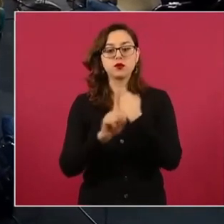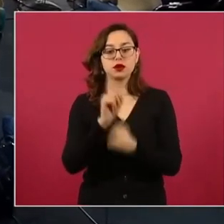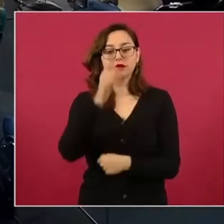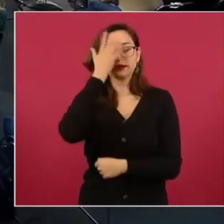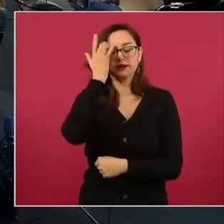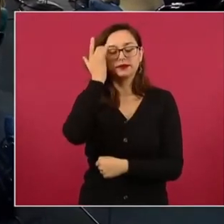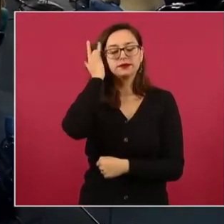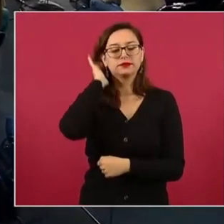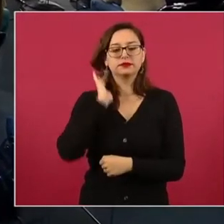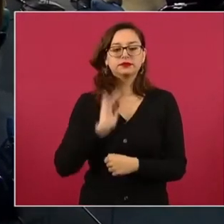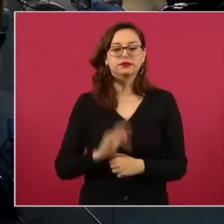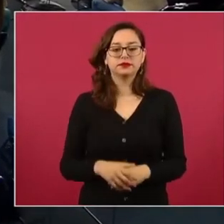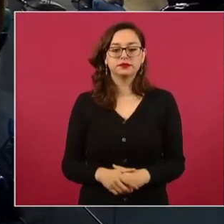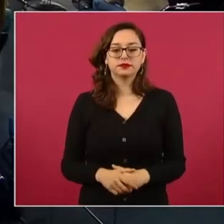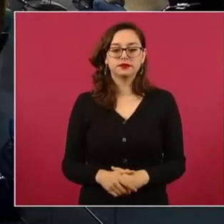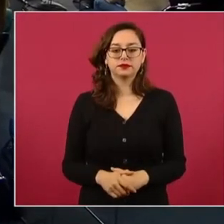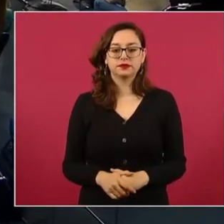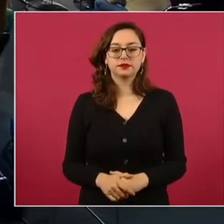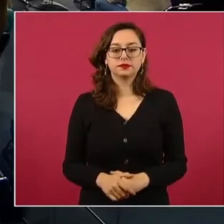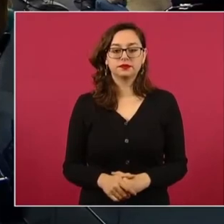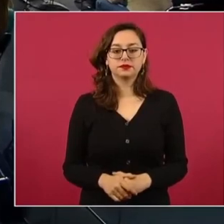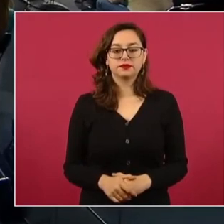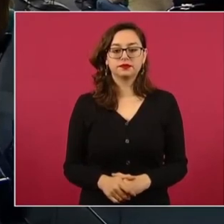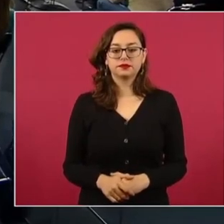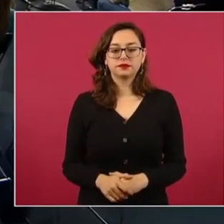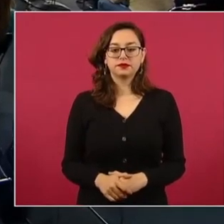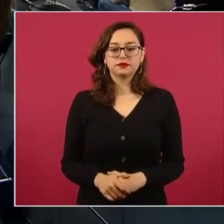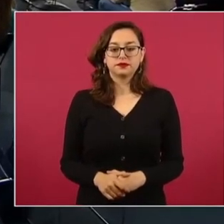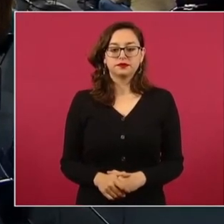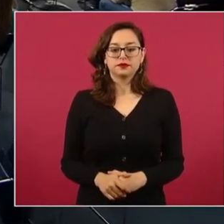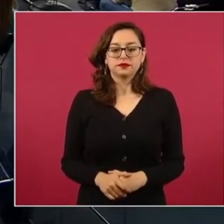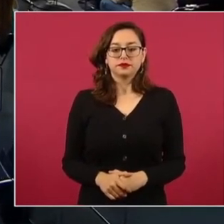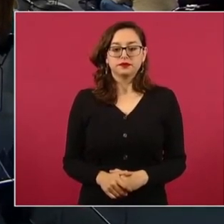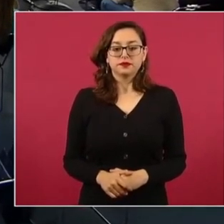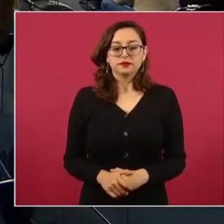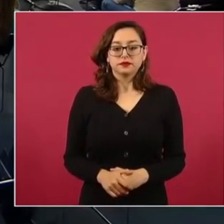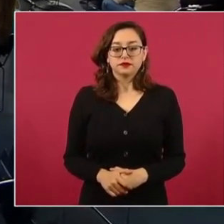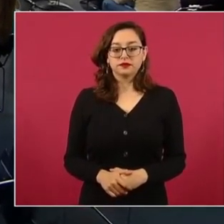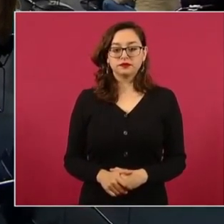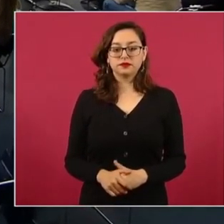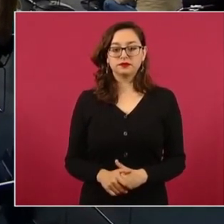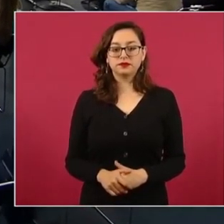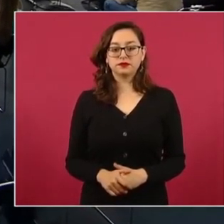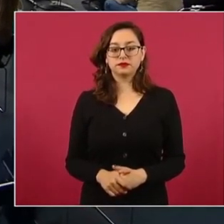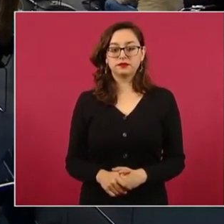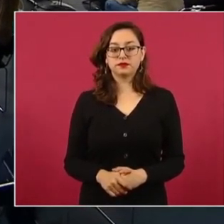si lo que se quiere es ser candidato,